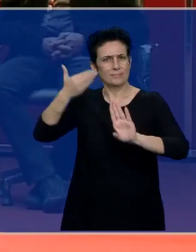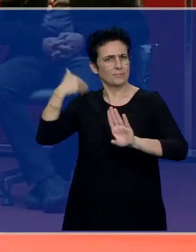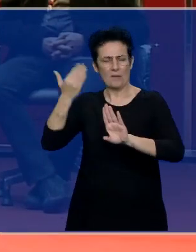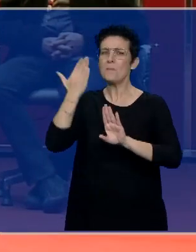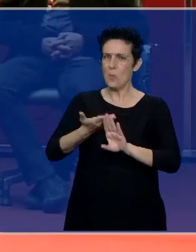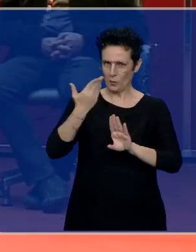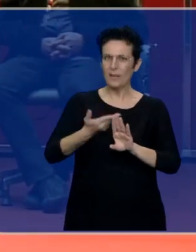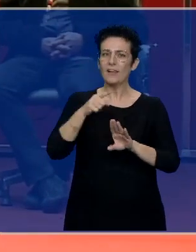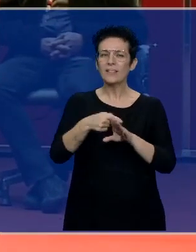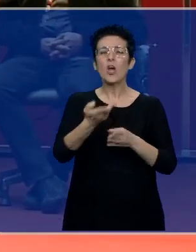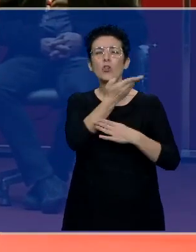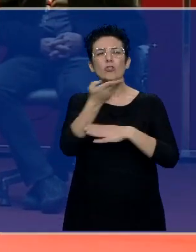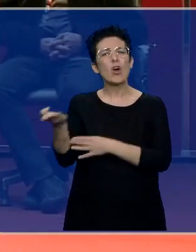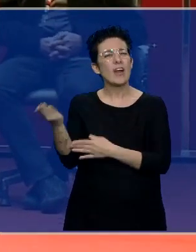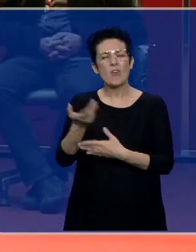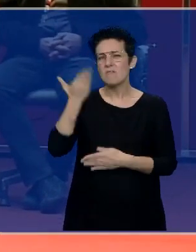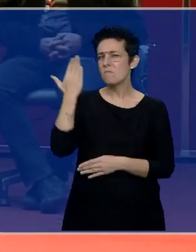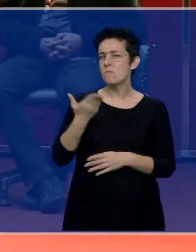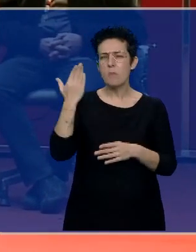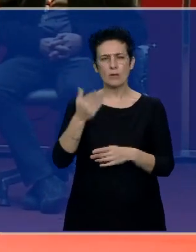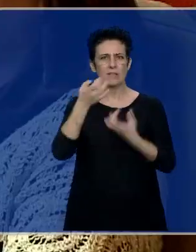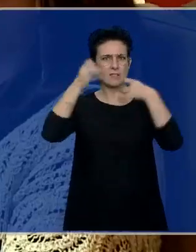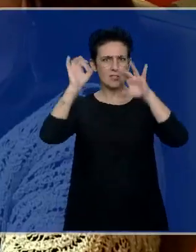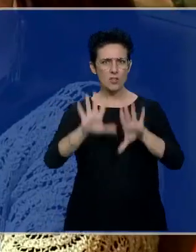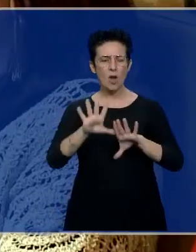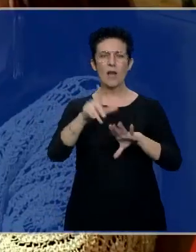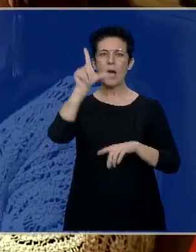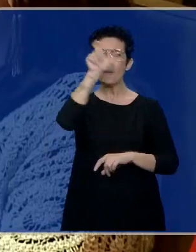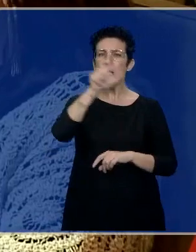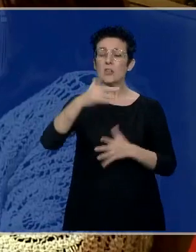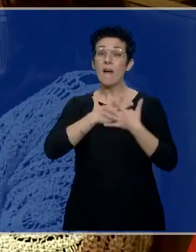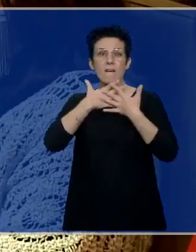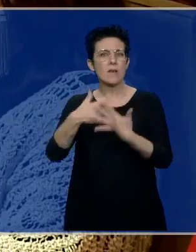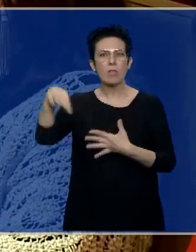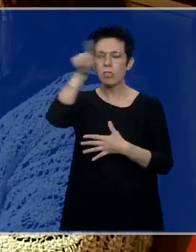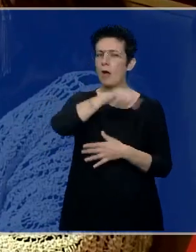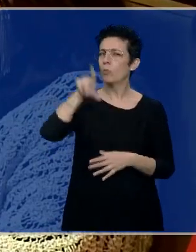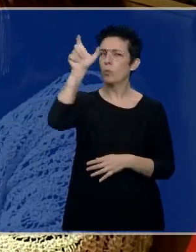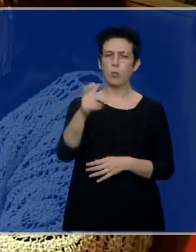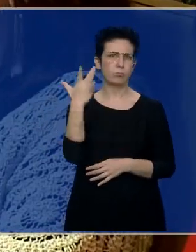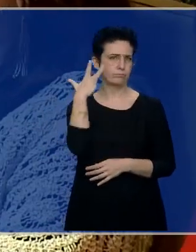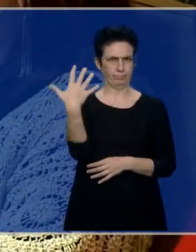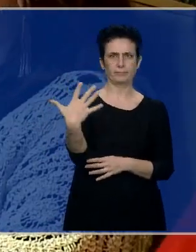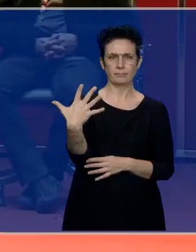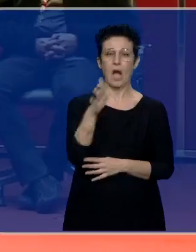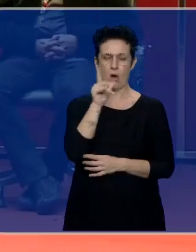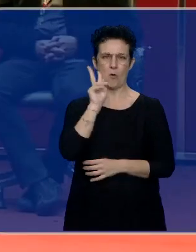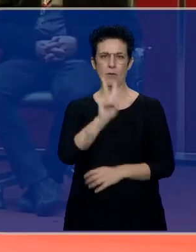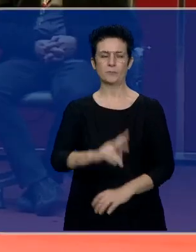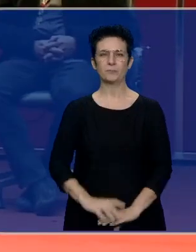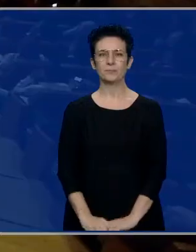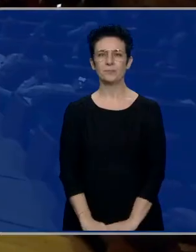toreros más grandes de la historia y un ídolo para las aficiones de España, Francia, Portugal y América. Vamos a verlo.